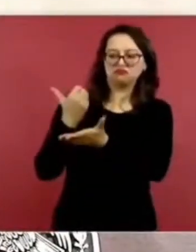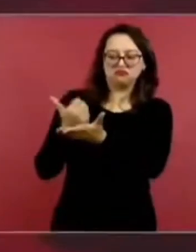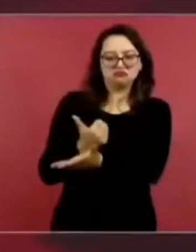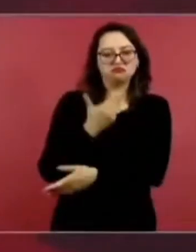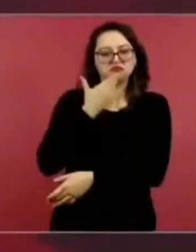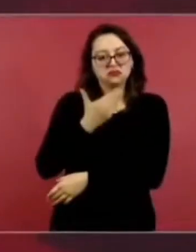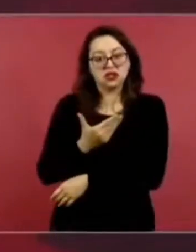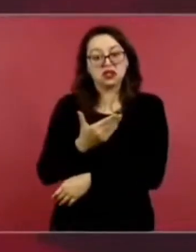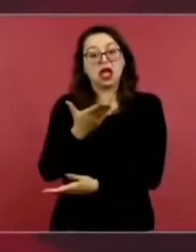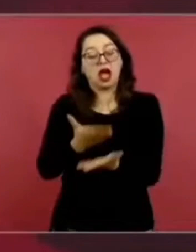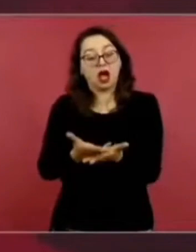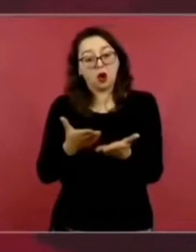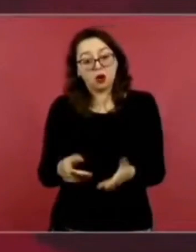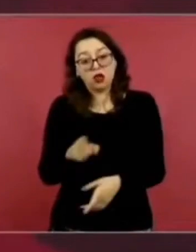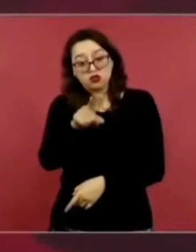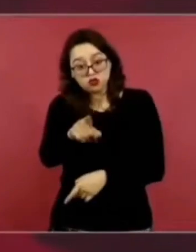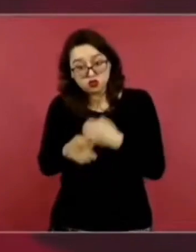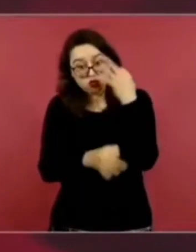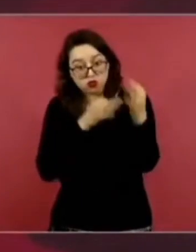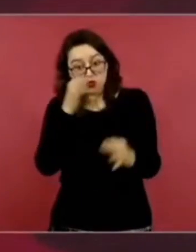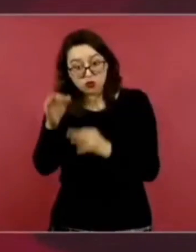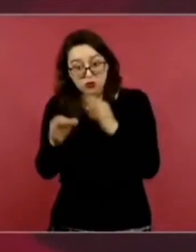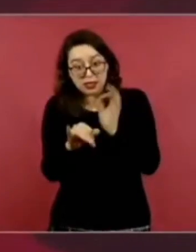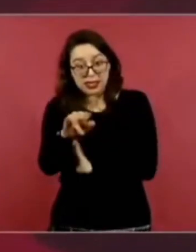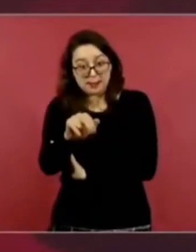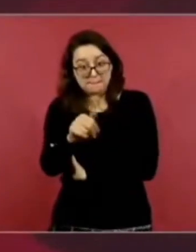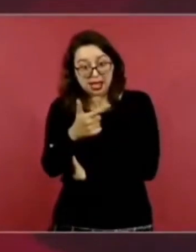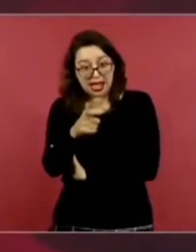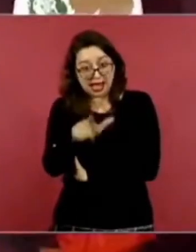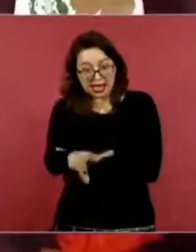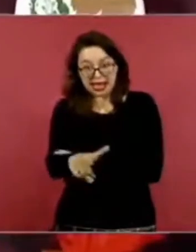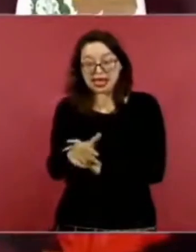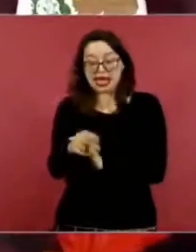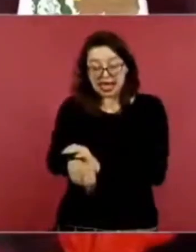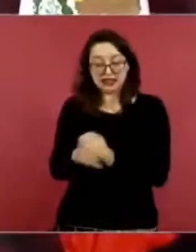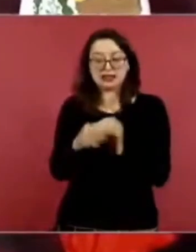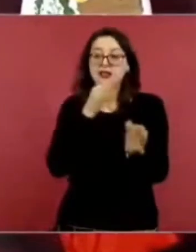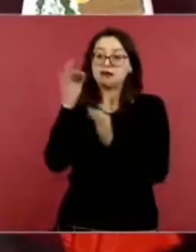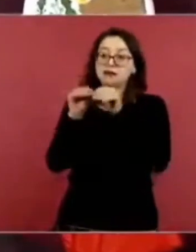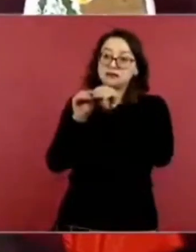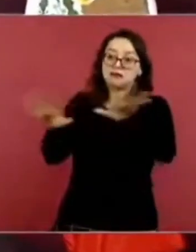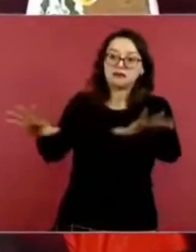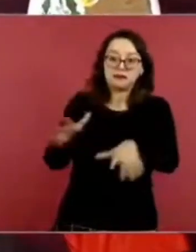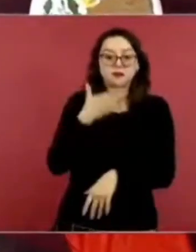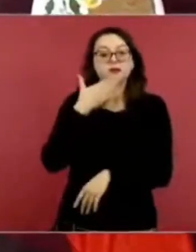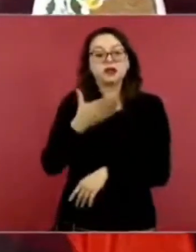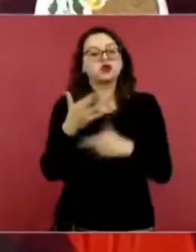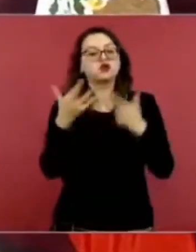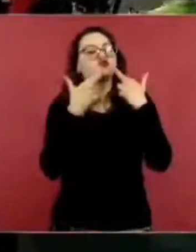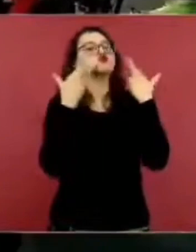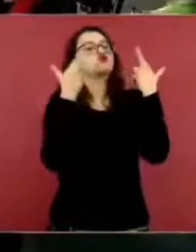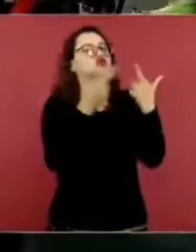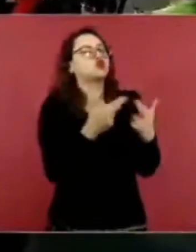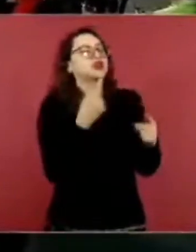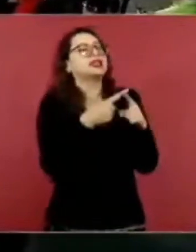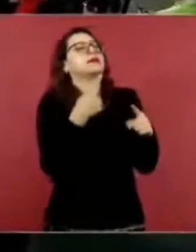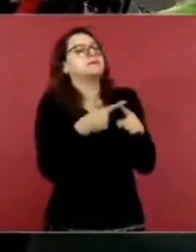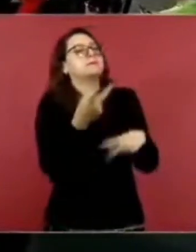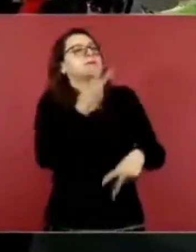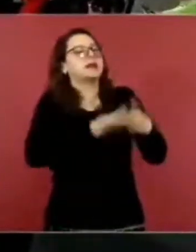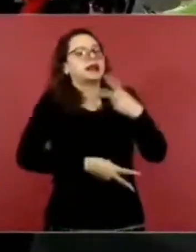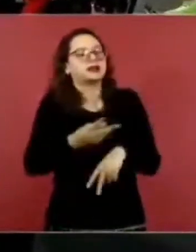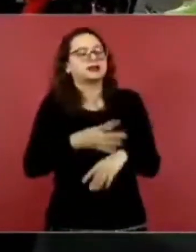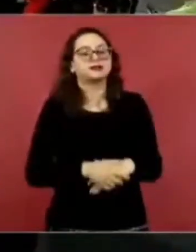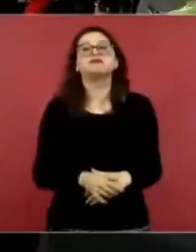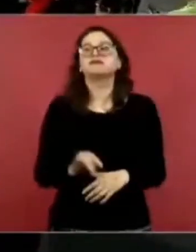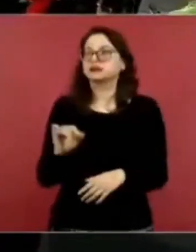Imagen, y nos vamos a seguir reuniendo. ¿A quién recibe ya, ratito? Sí,